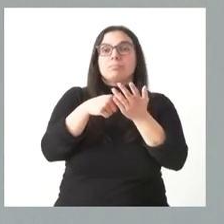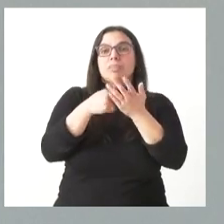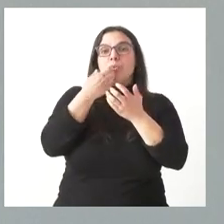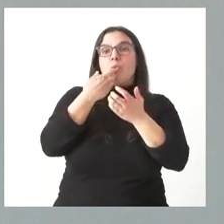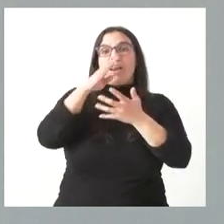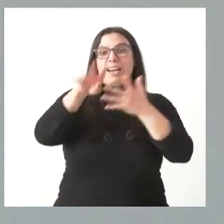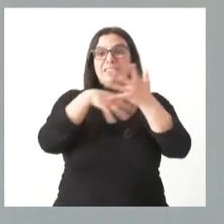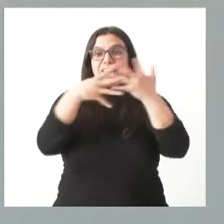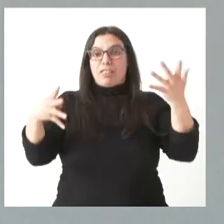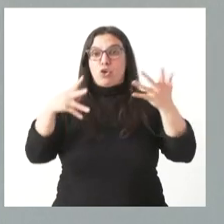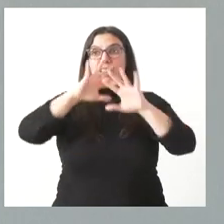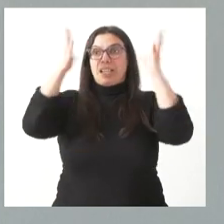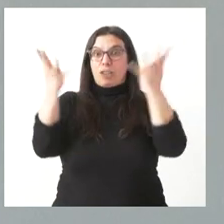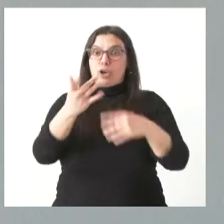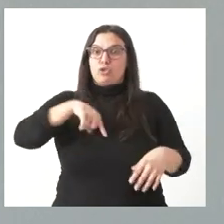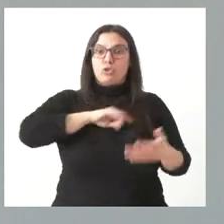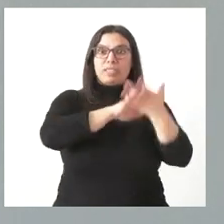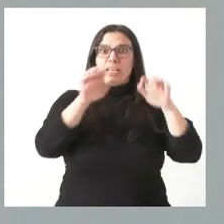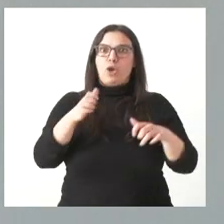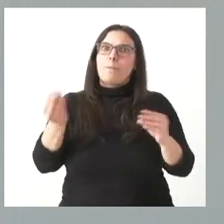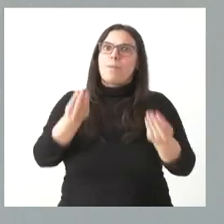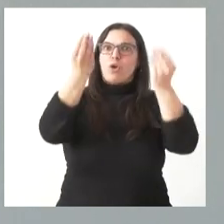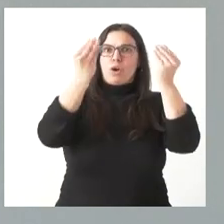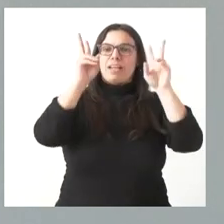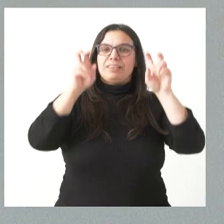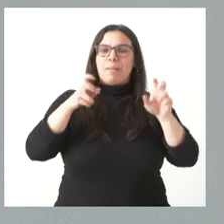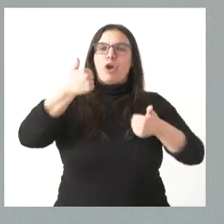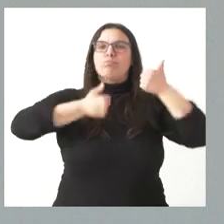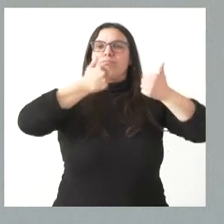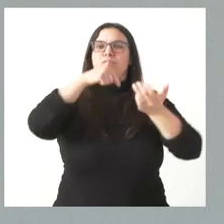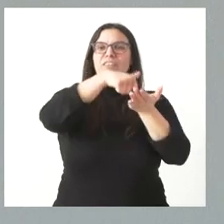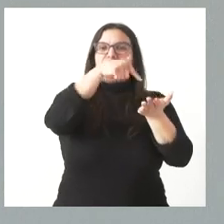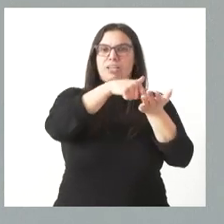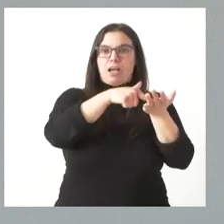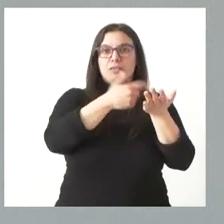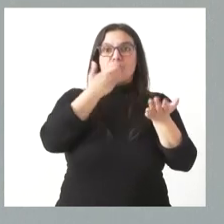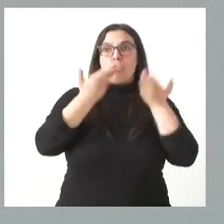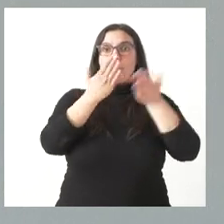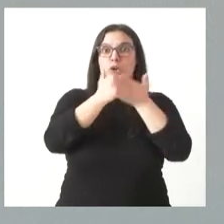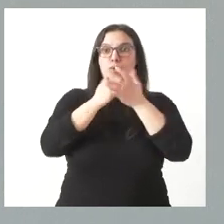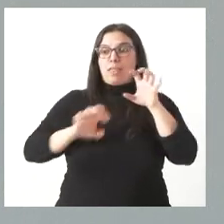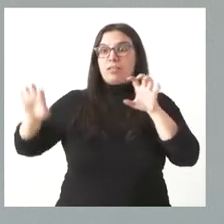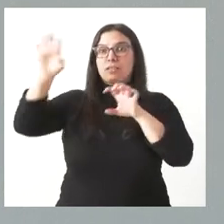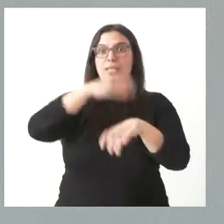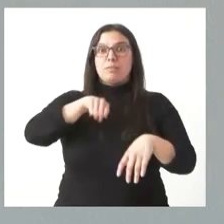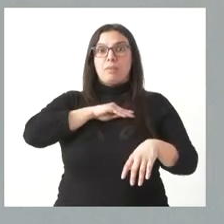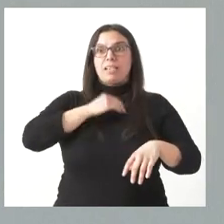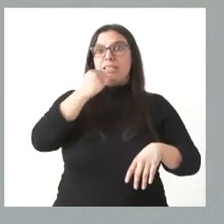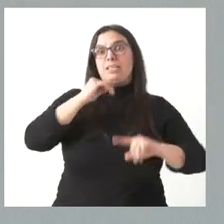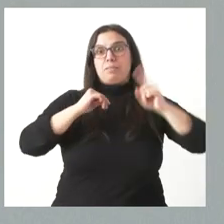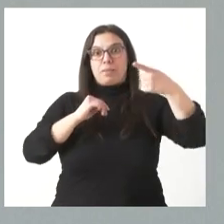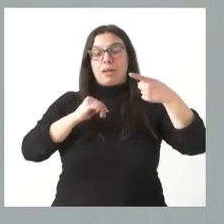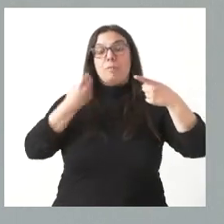Castilla y León ha venido avanzando en los últimos tiempos en el ranking de competitividad fiscal hasta situarse entre las primeras comunidades de tomar de España. Y es justo lo inverso